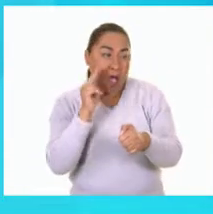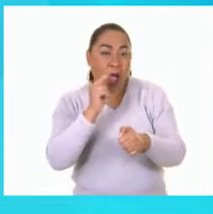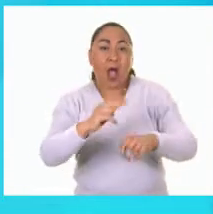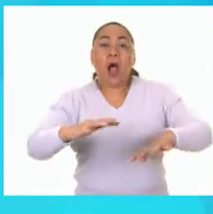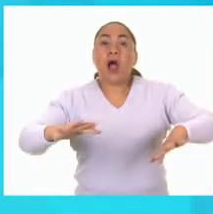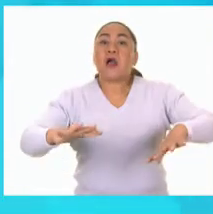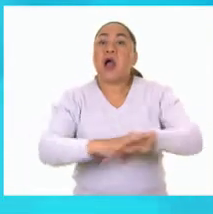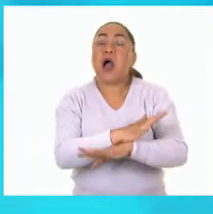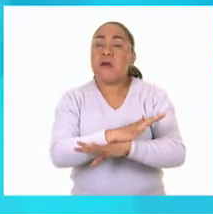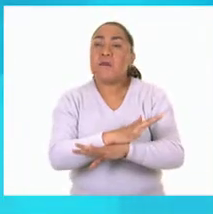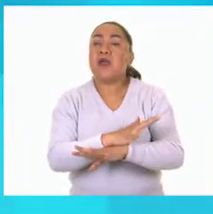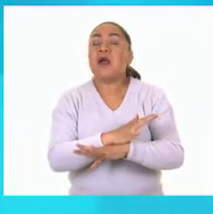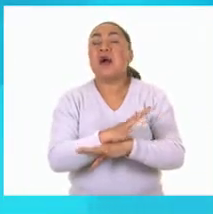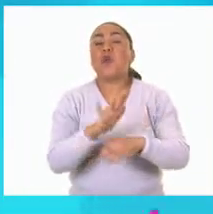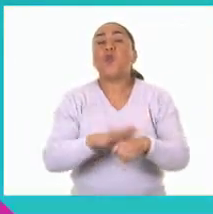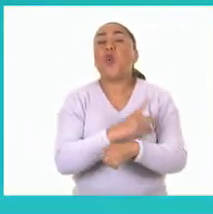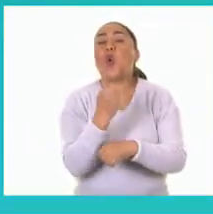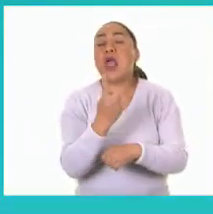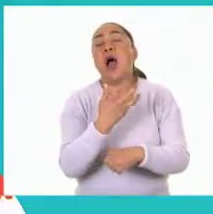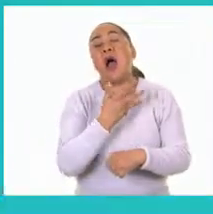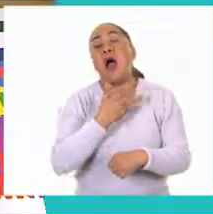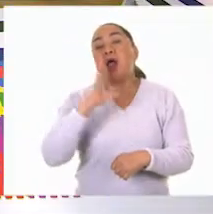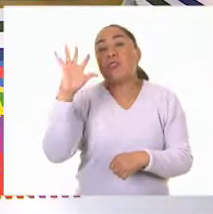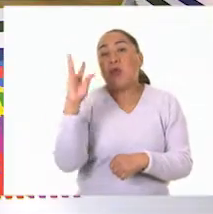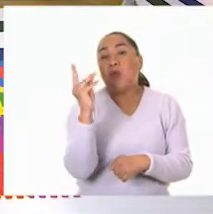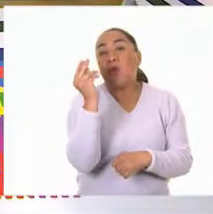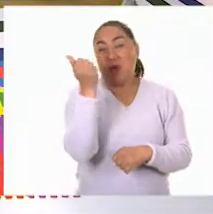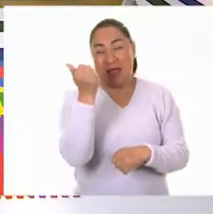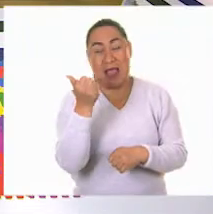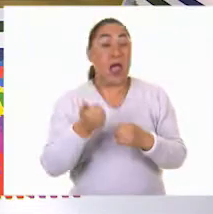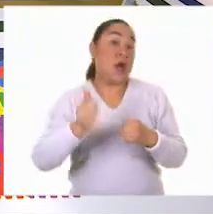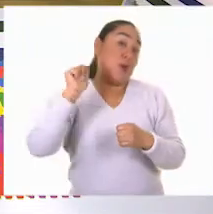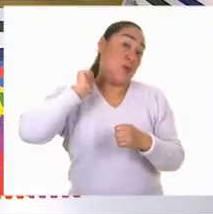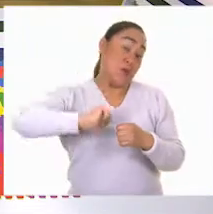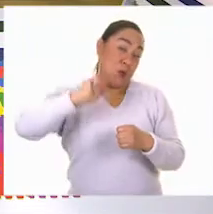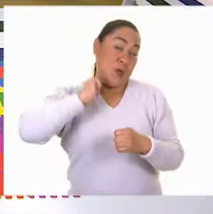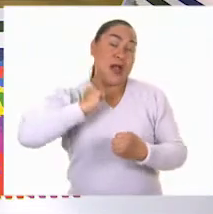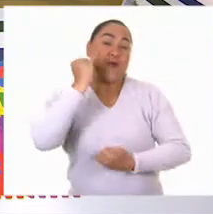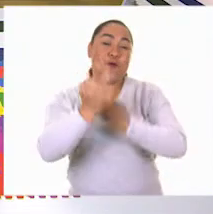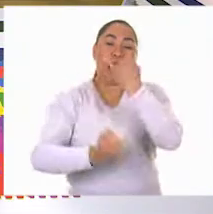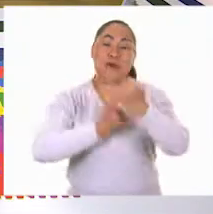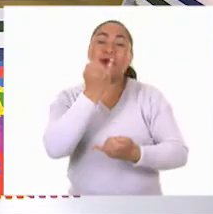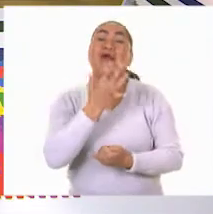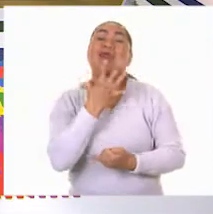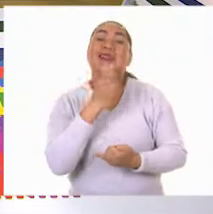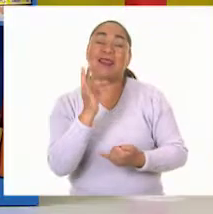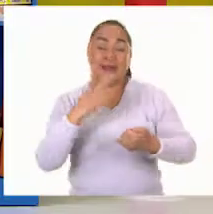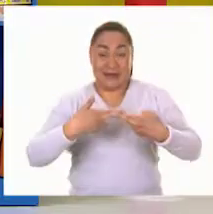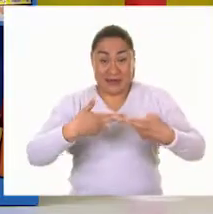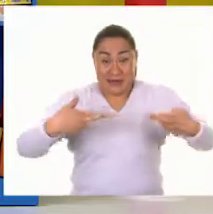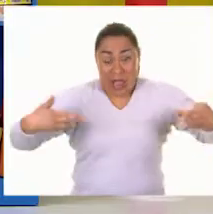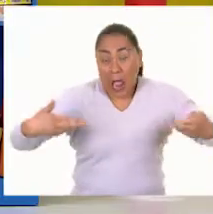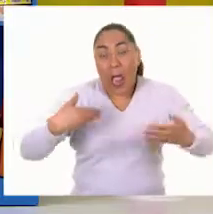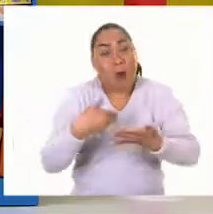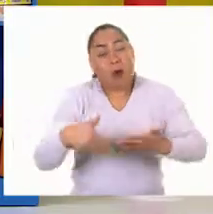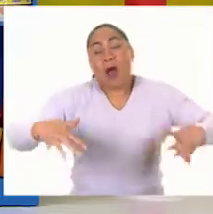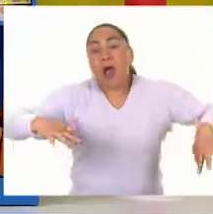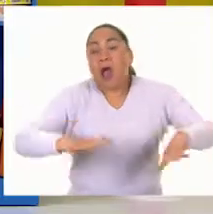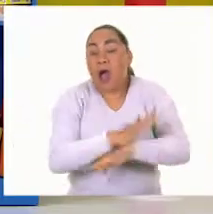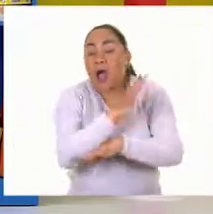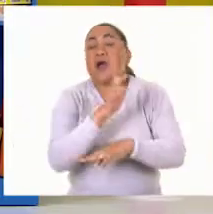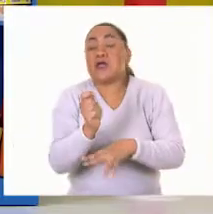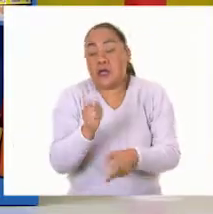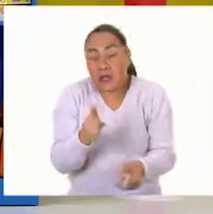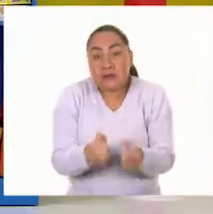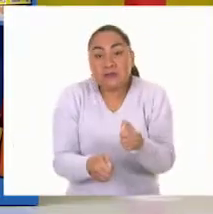cambió el elemento. La tecnología, en este caso, de una cuerda muy simple, ahora podemos tener estas consolas de videojuegos para tener